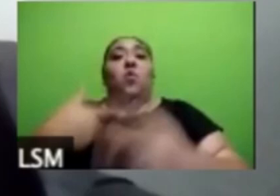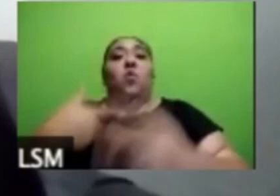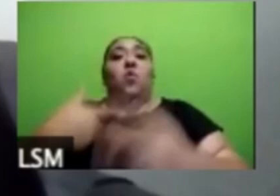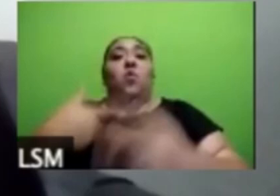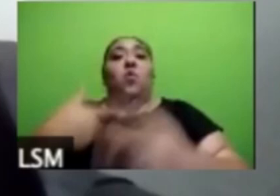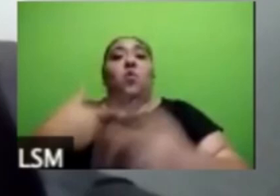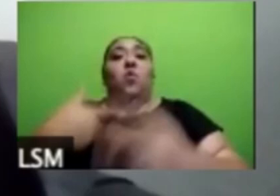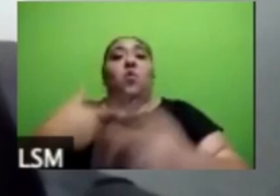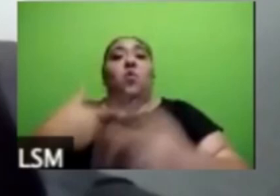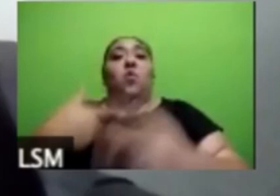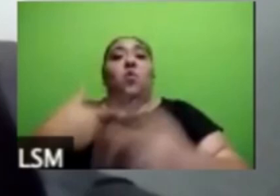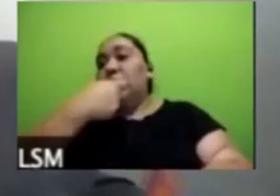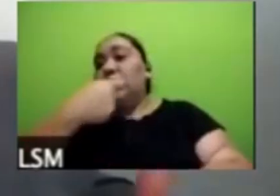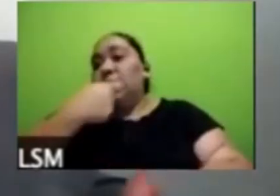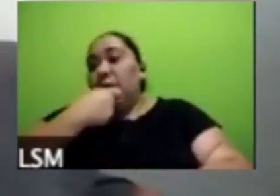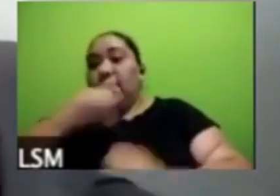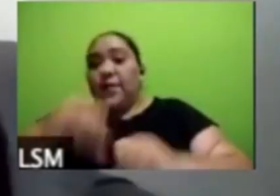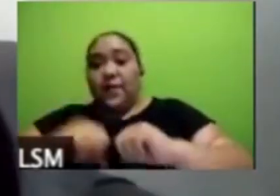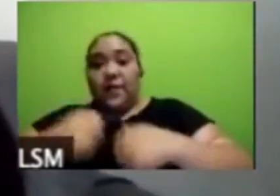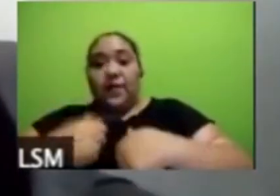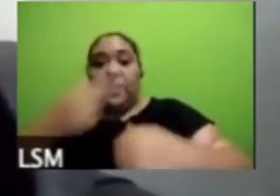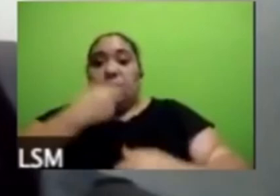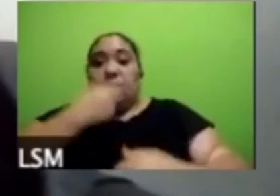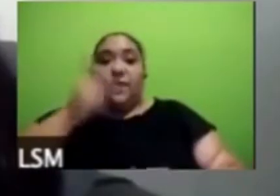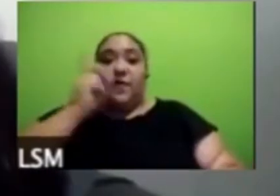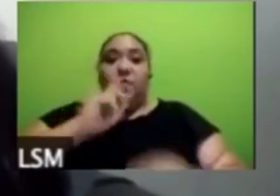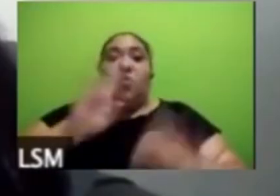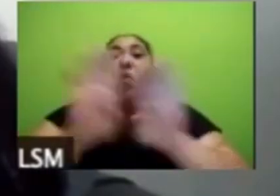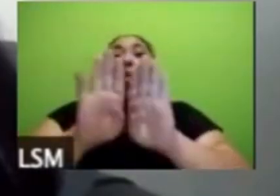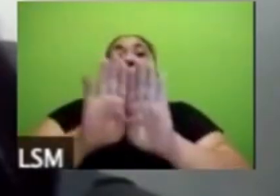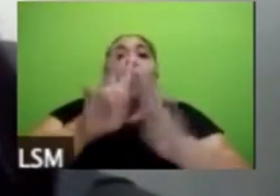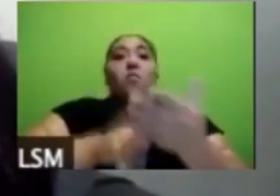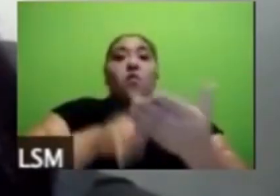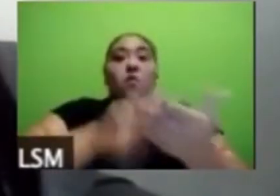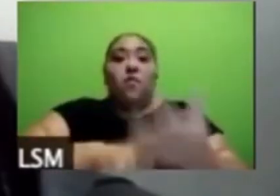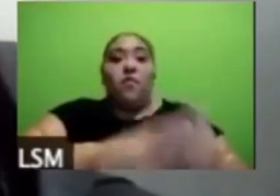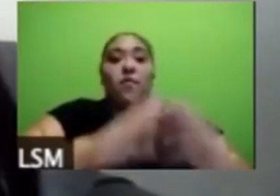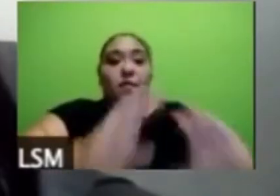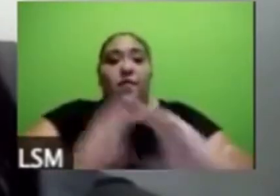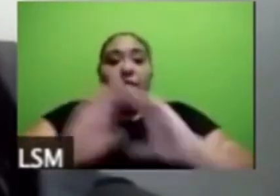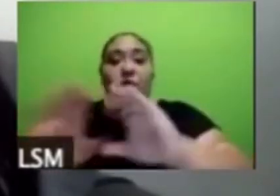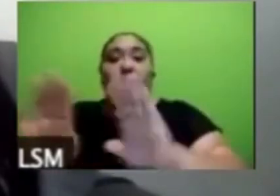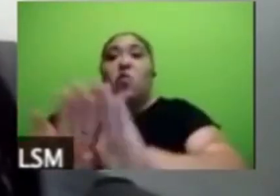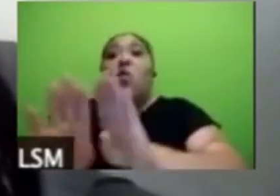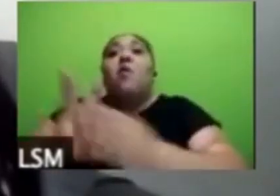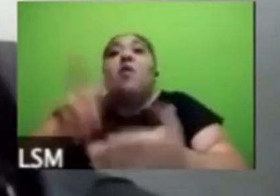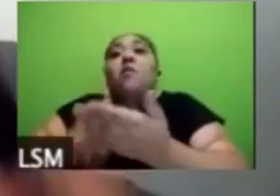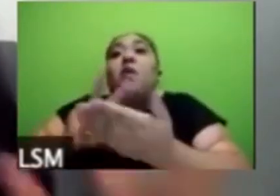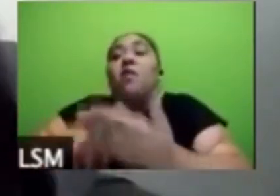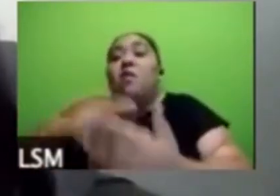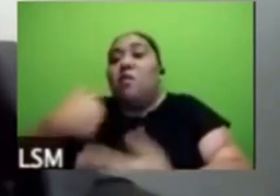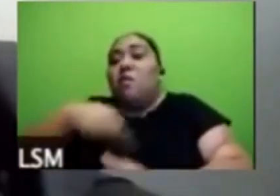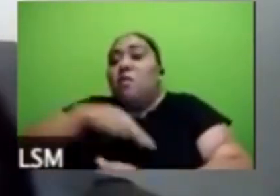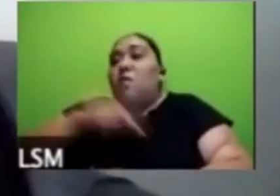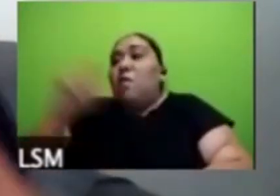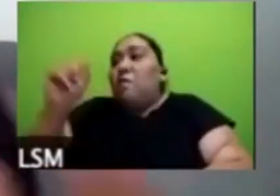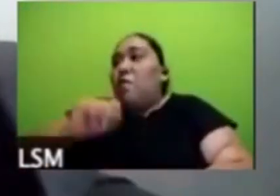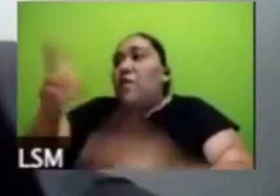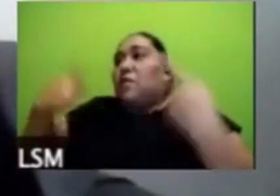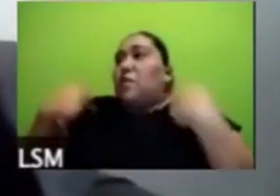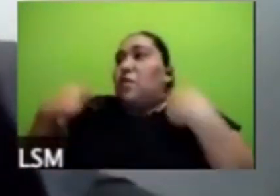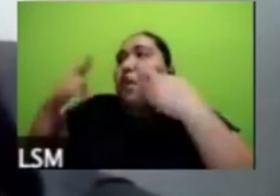todo lo que eso requiere o sea ¿cómo estamos valorando a los docentes a las docentes en términos de la paciencia de la